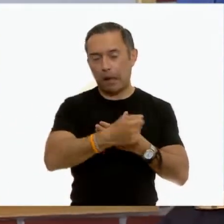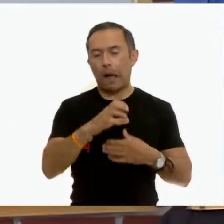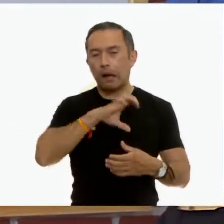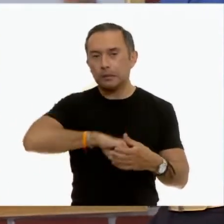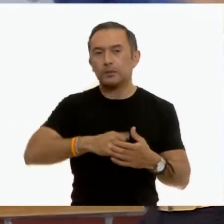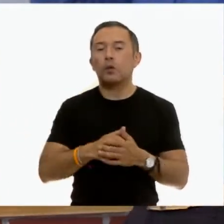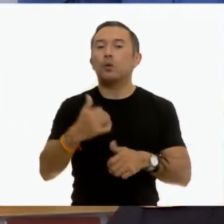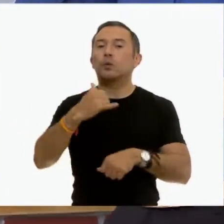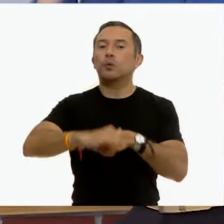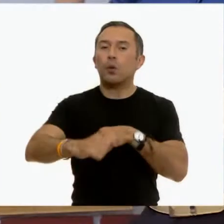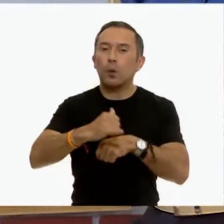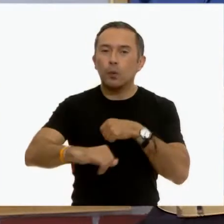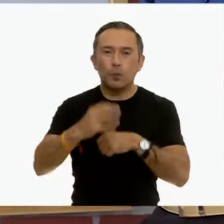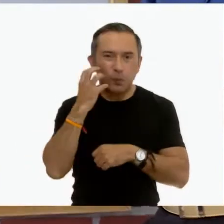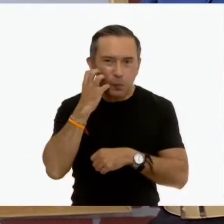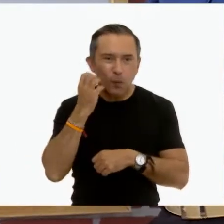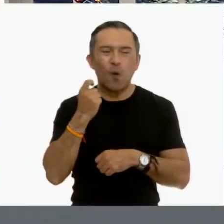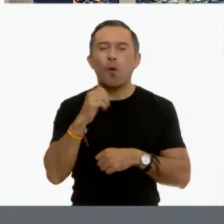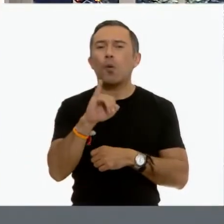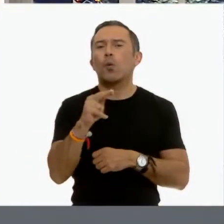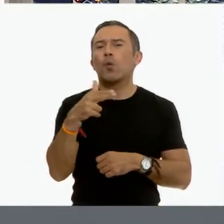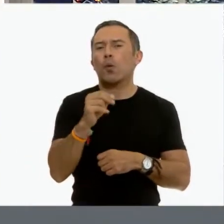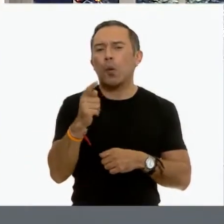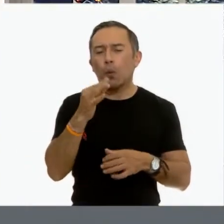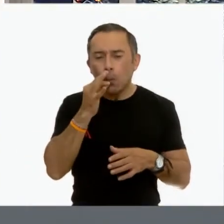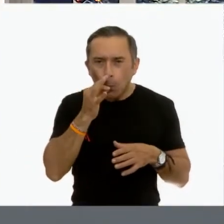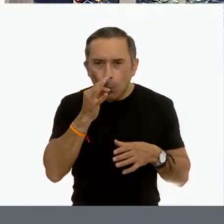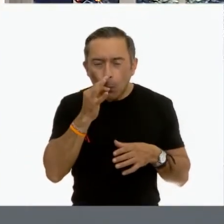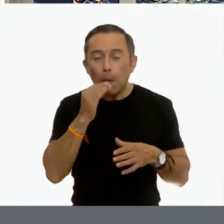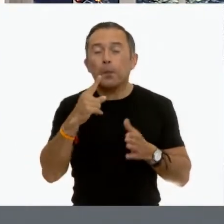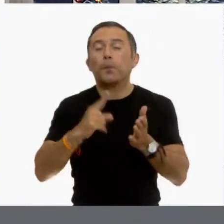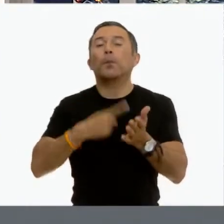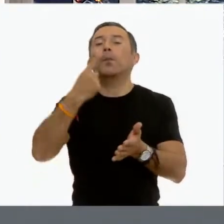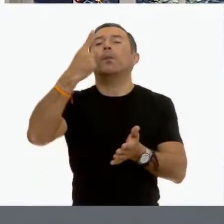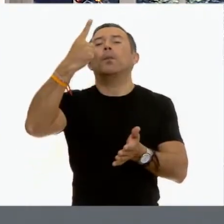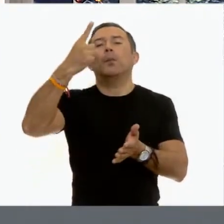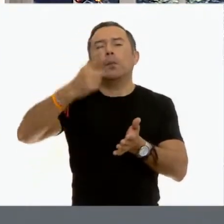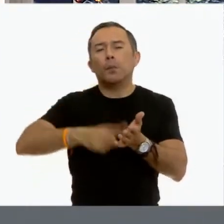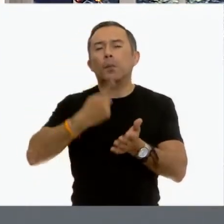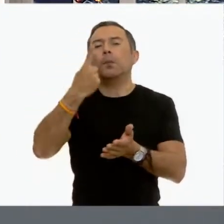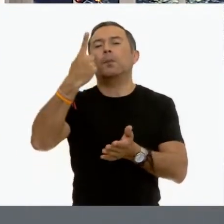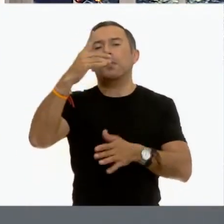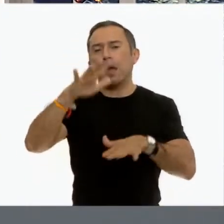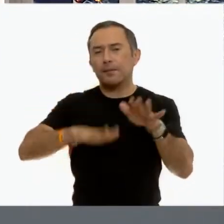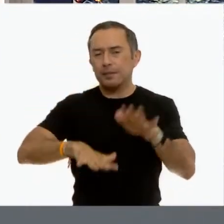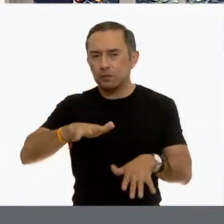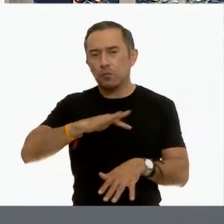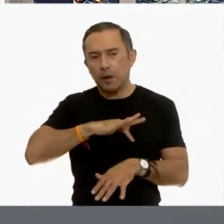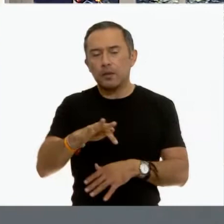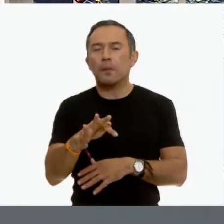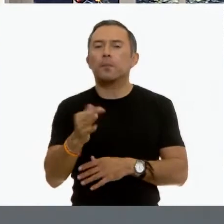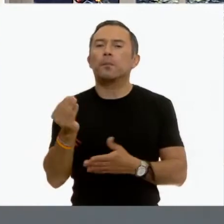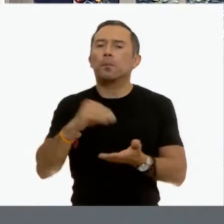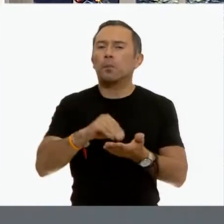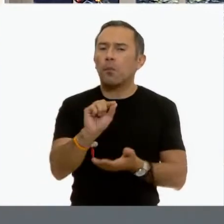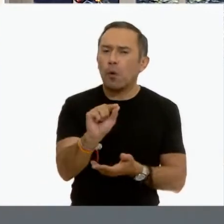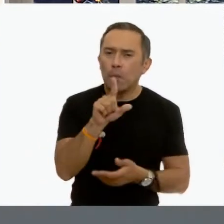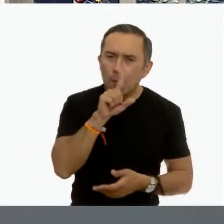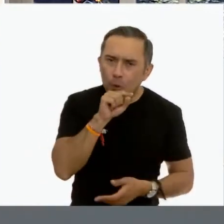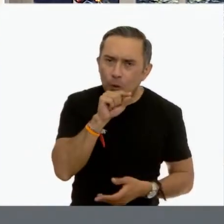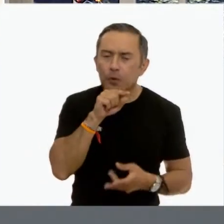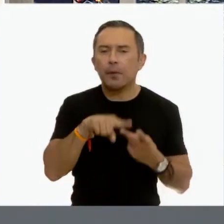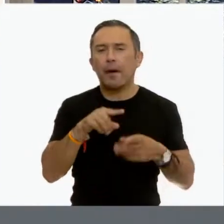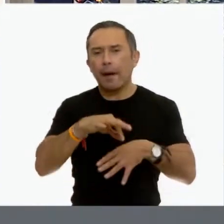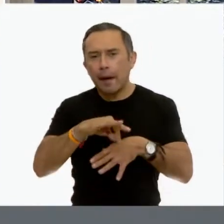jugos de sabor. Pero de vez en cuando integra a su dieta el pollo, la carne y el